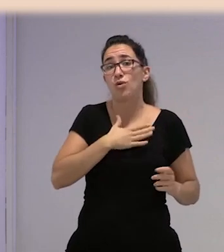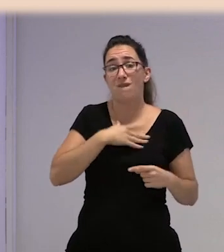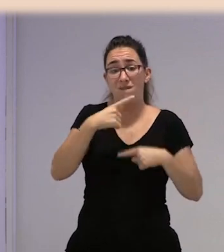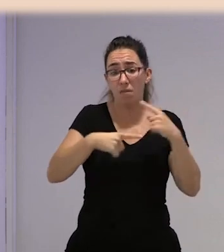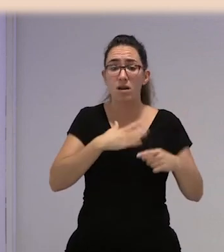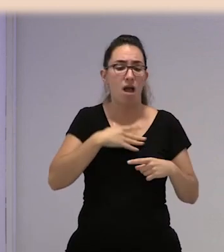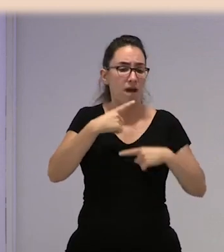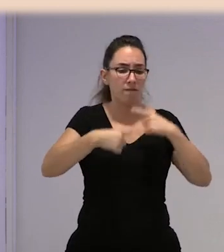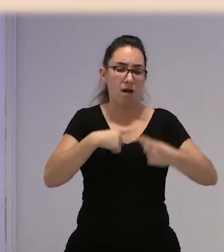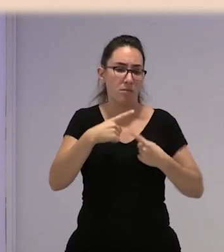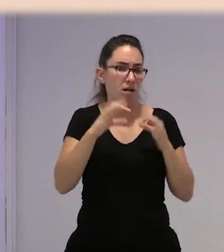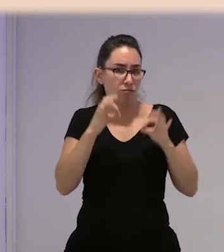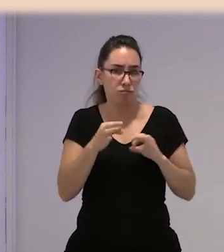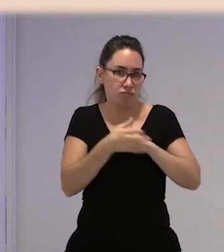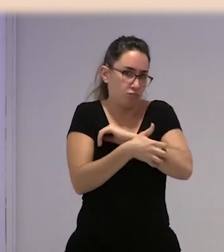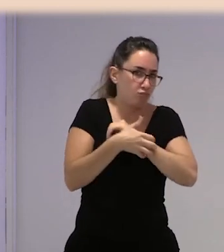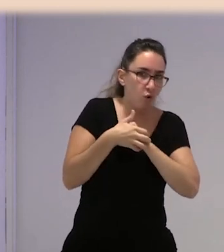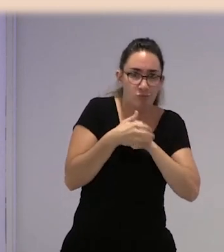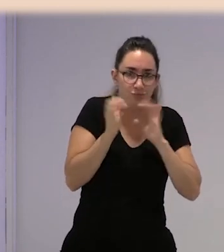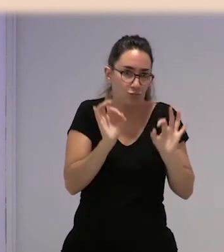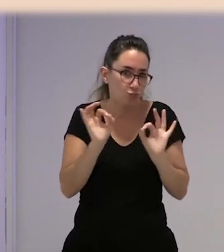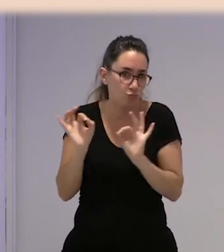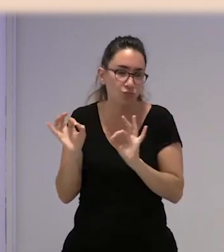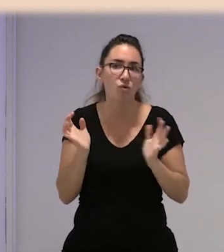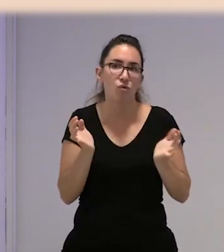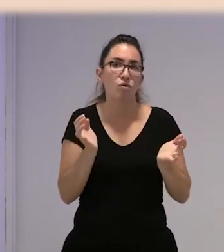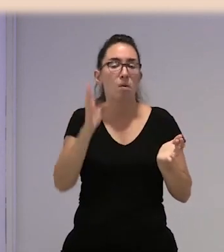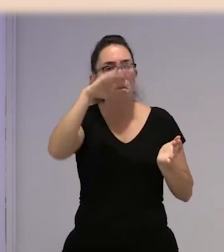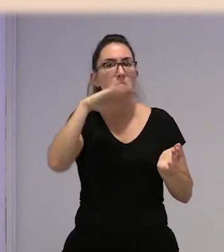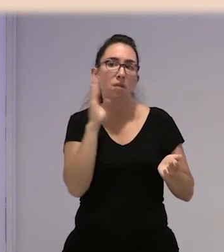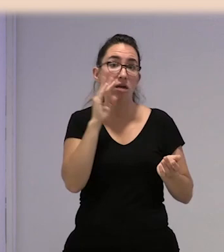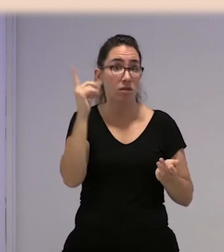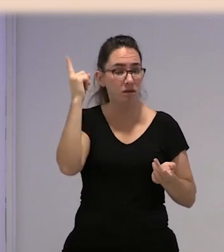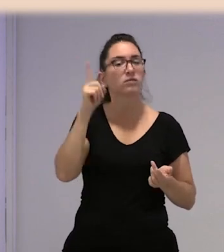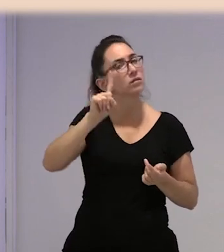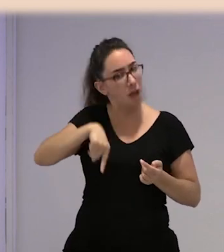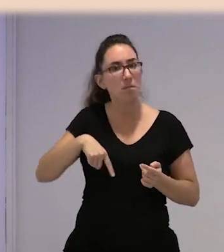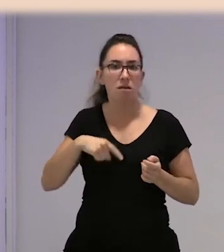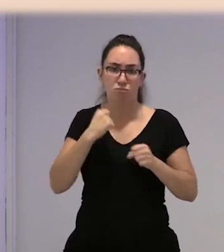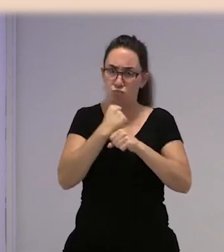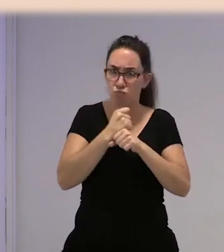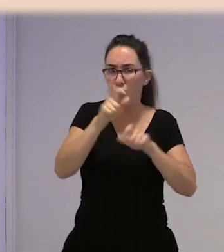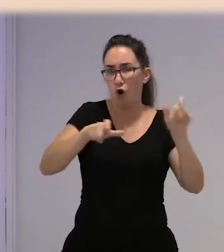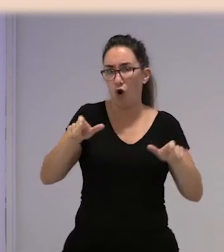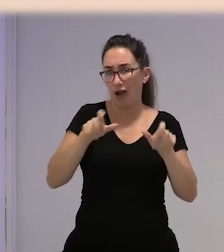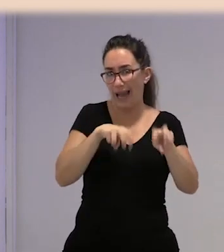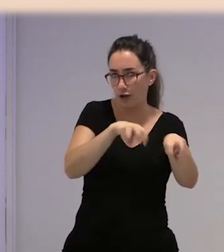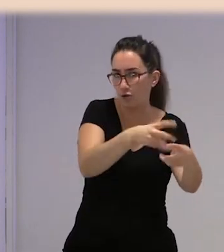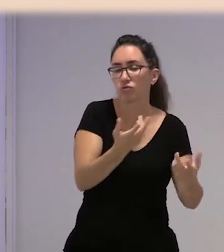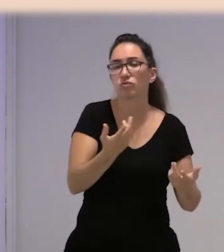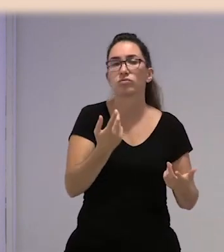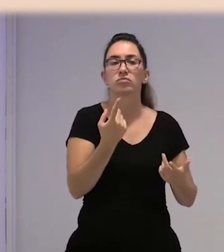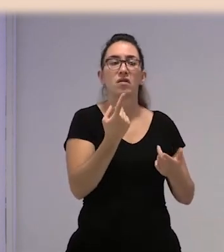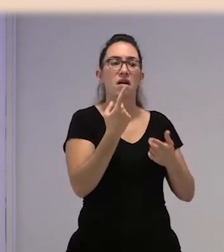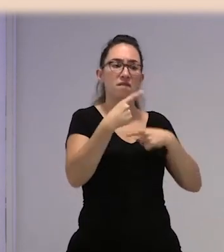provengo de una familia humilde y también mis padres son jornaleros, parte de mi familia